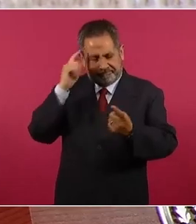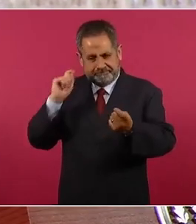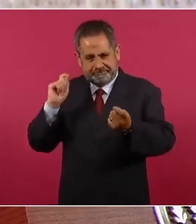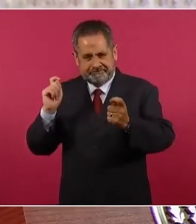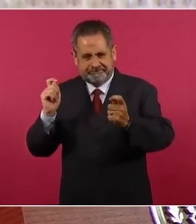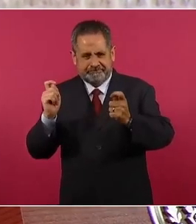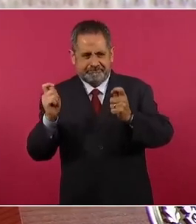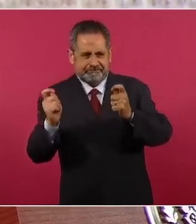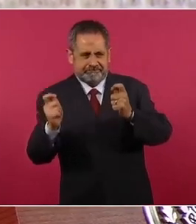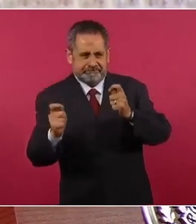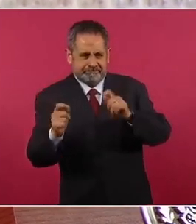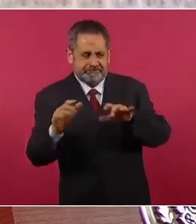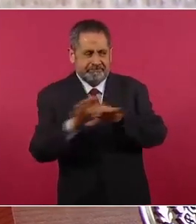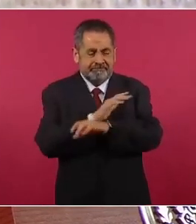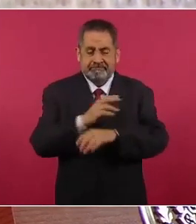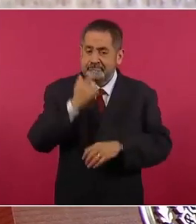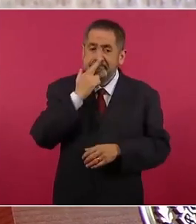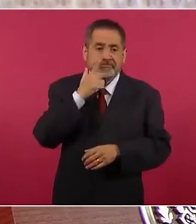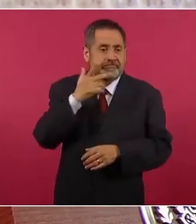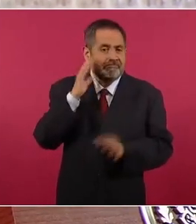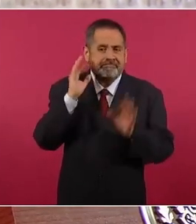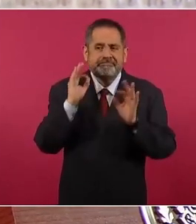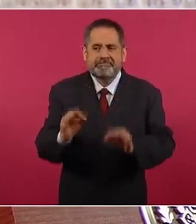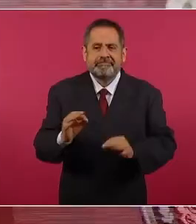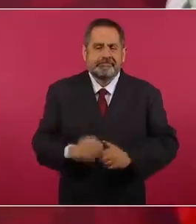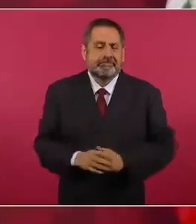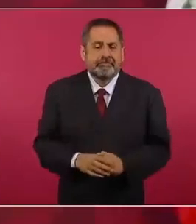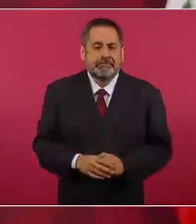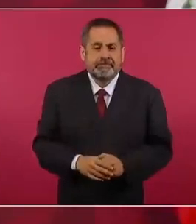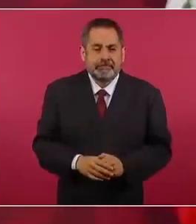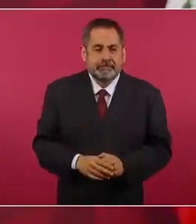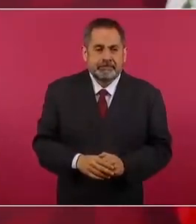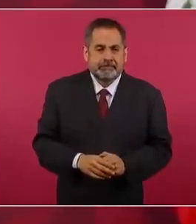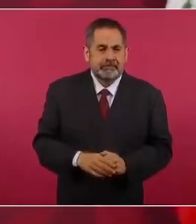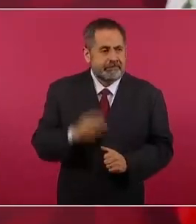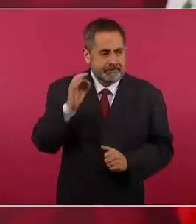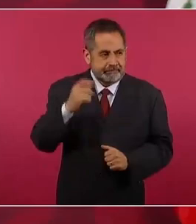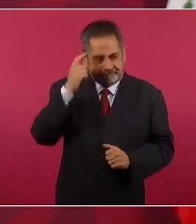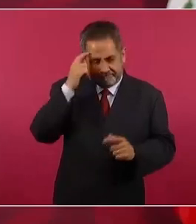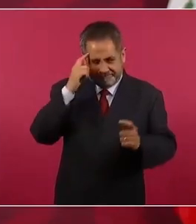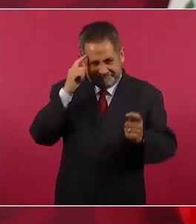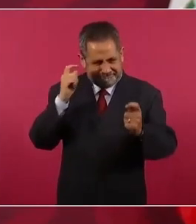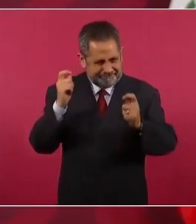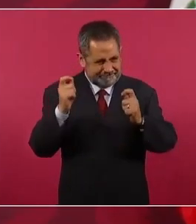un cambio de mentalidad